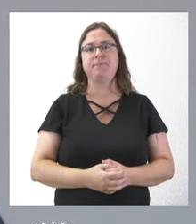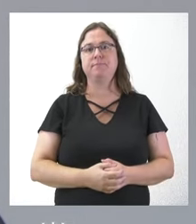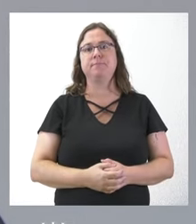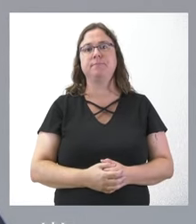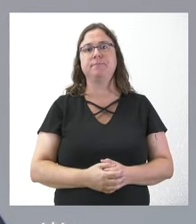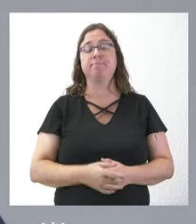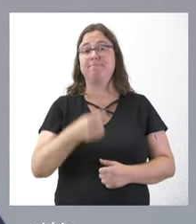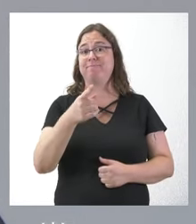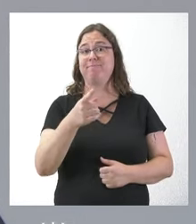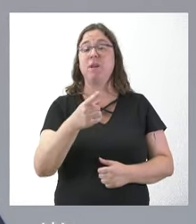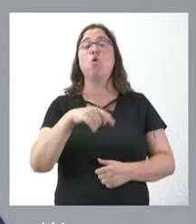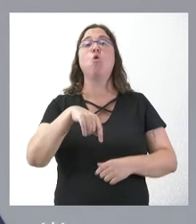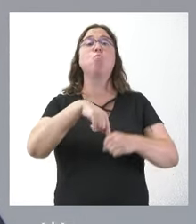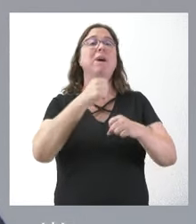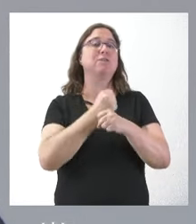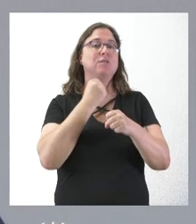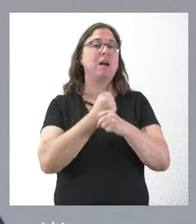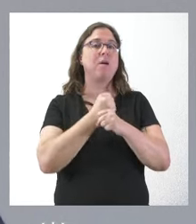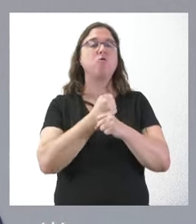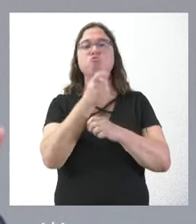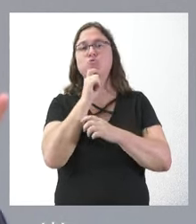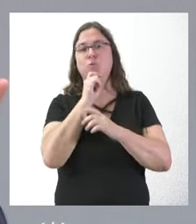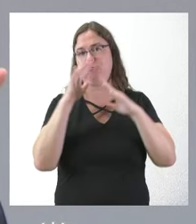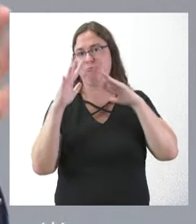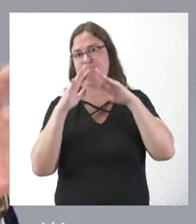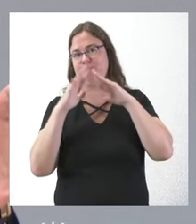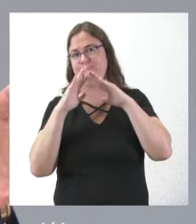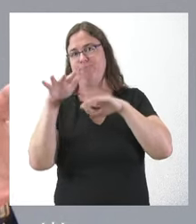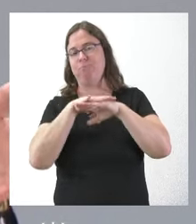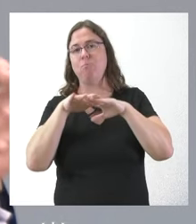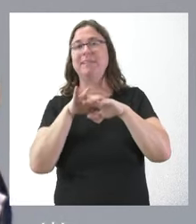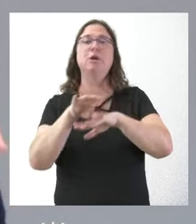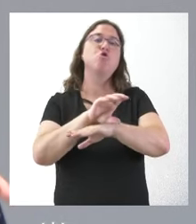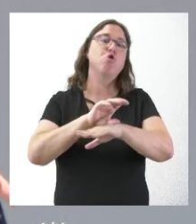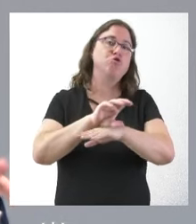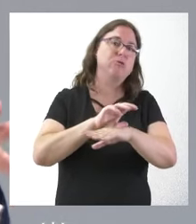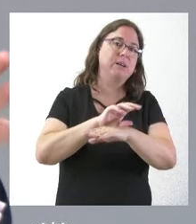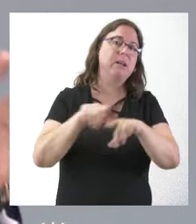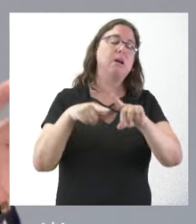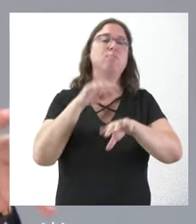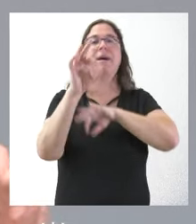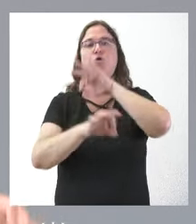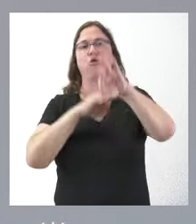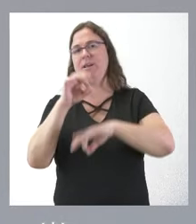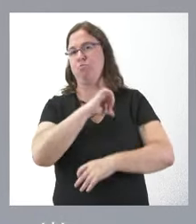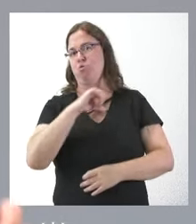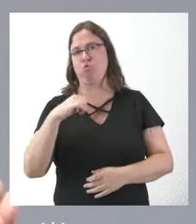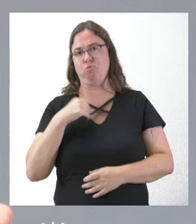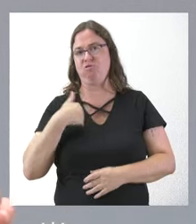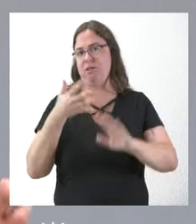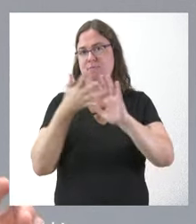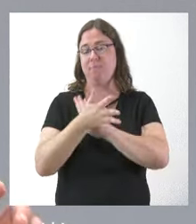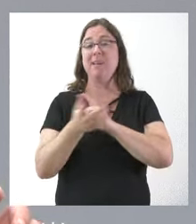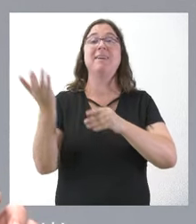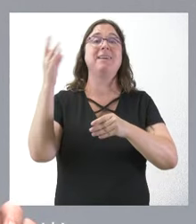Estas relaciones de puestos de trabajo se estructuran, por un lado, por consejerías y por organismos autónomos, como ya les he señalado, y